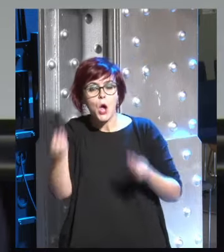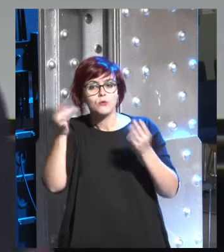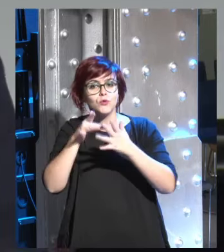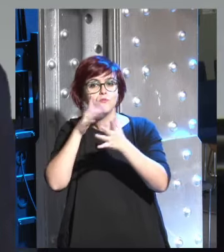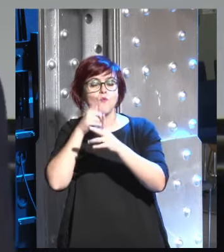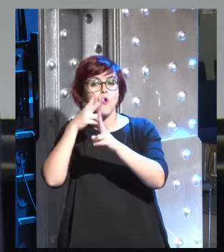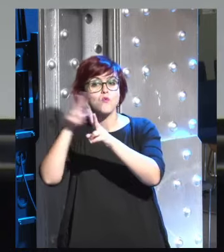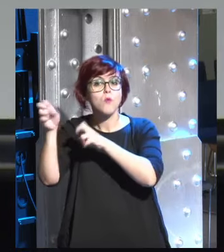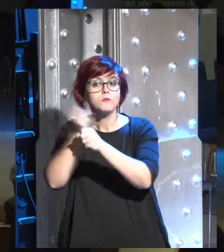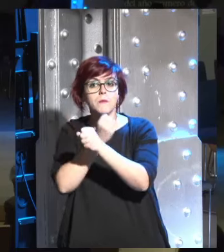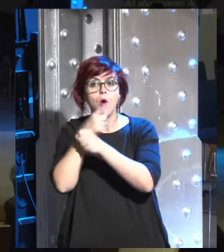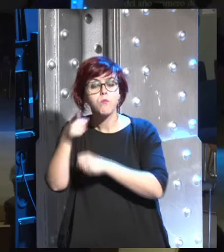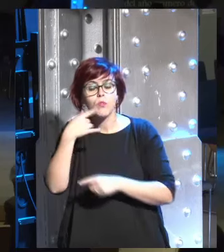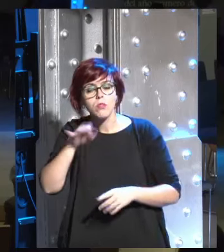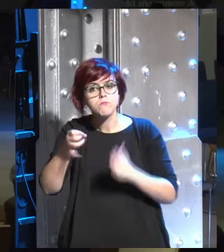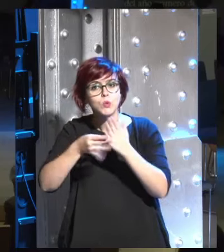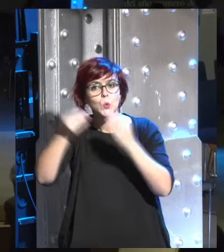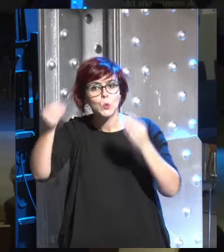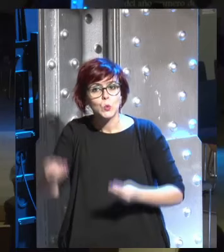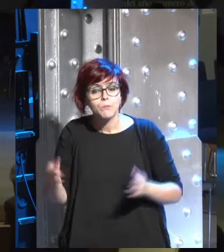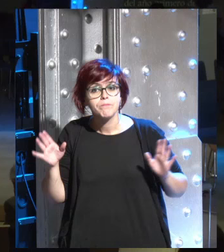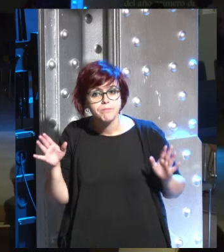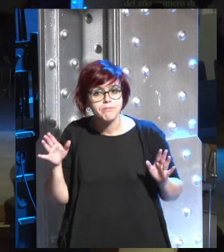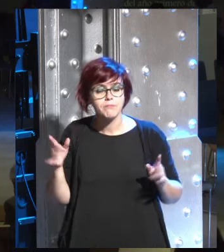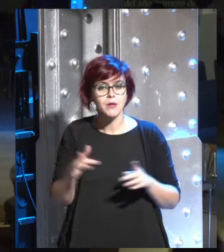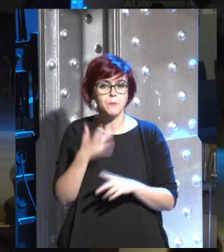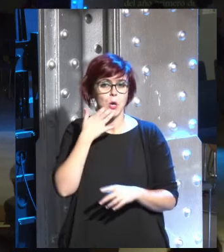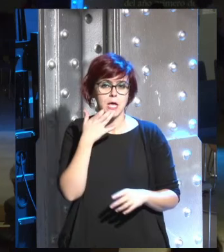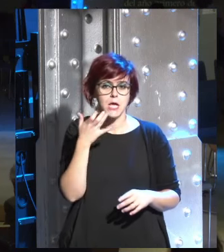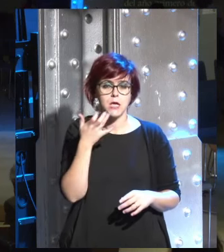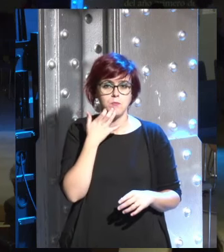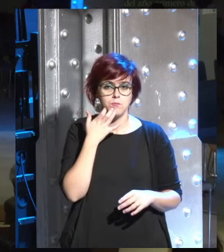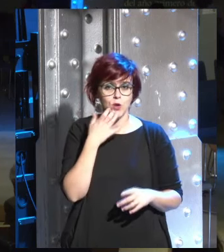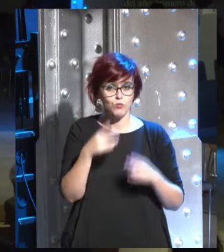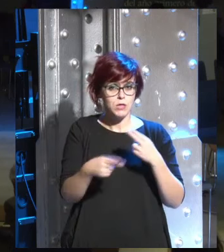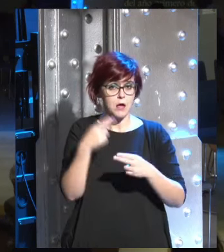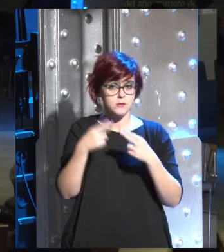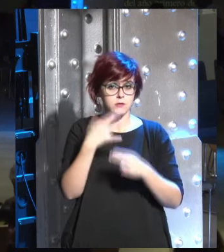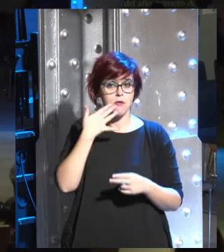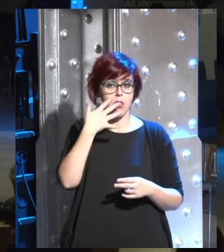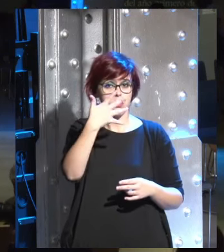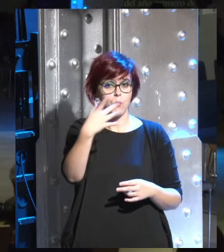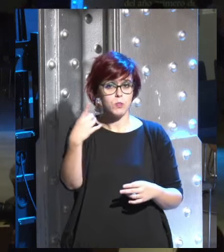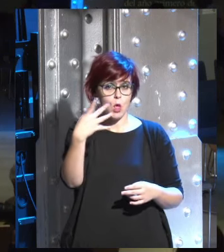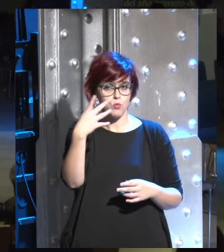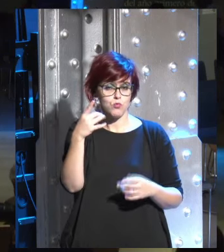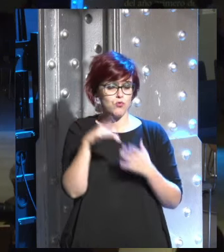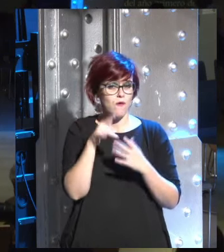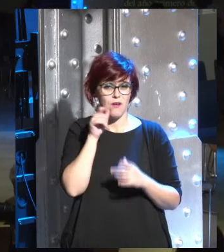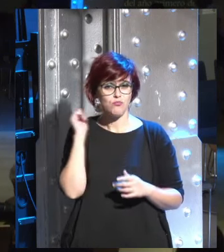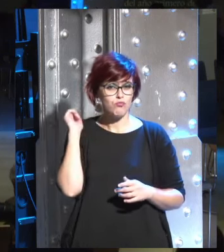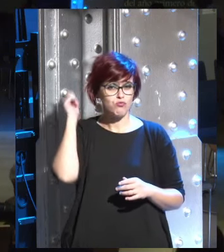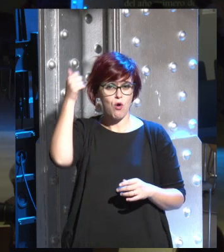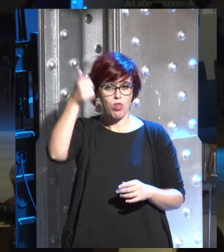nuevos trabajos porque por ejemplo pongamos un taxista de 51 años que toda su vida